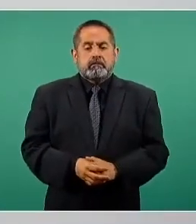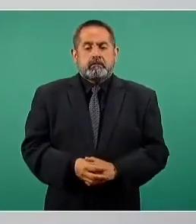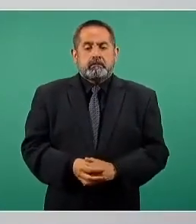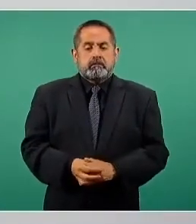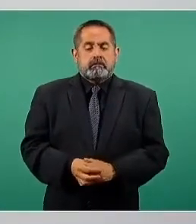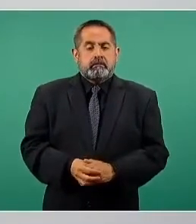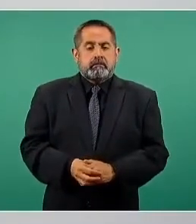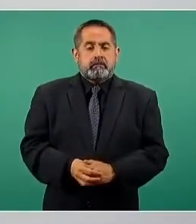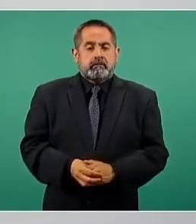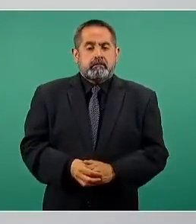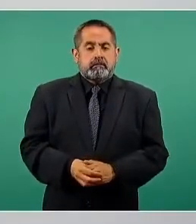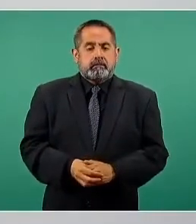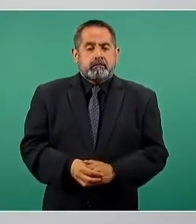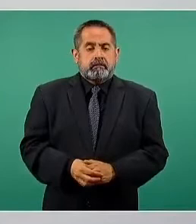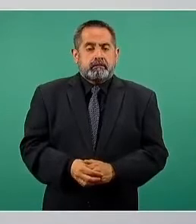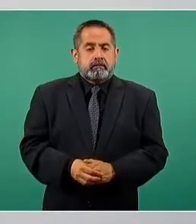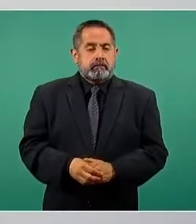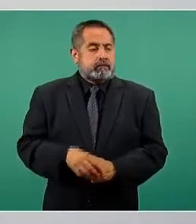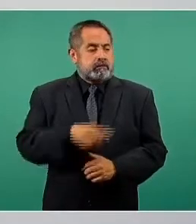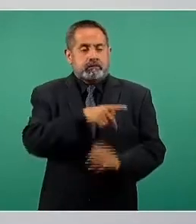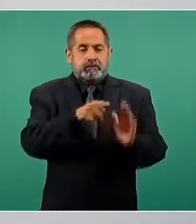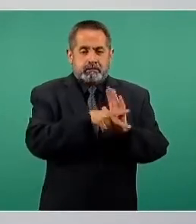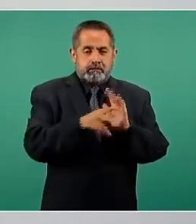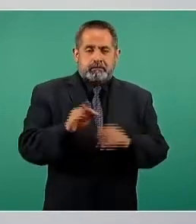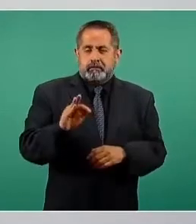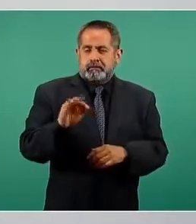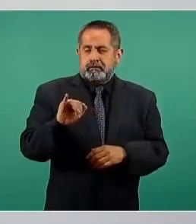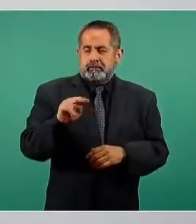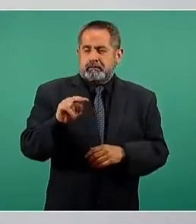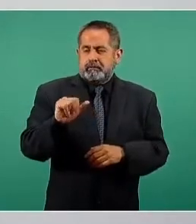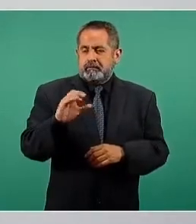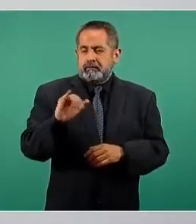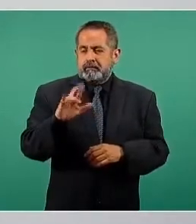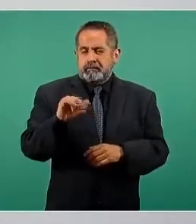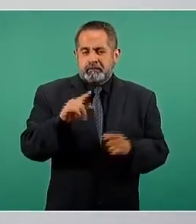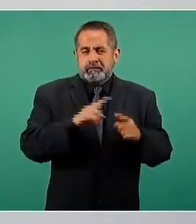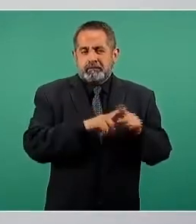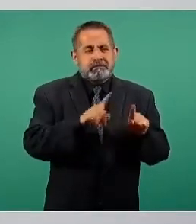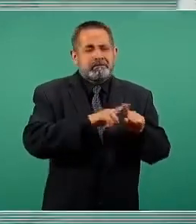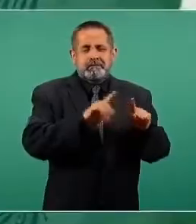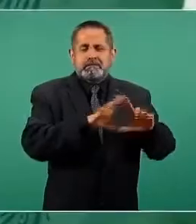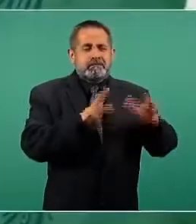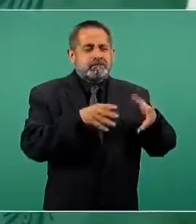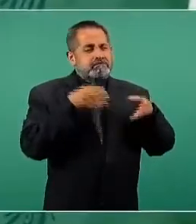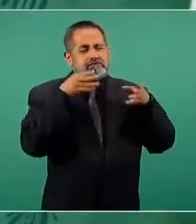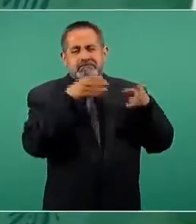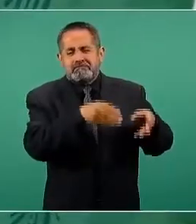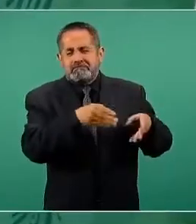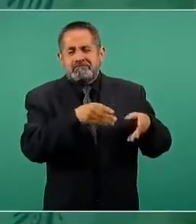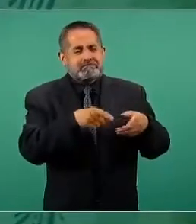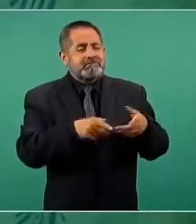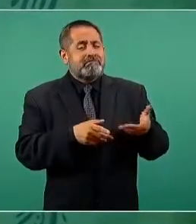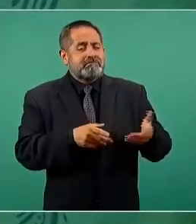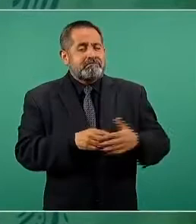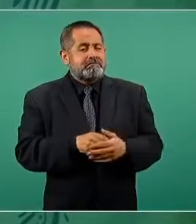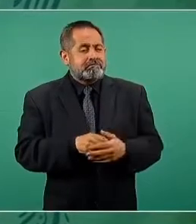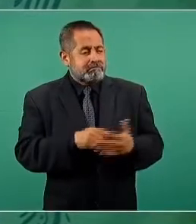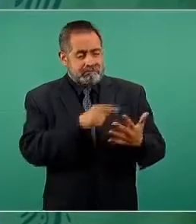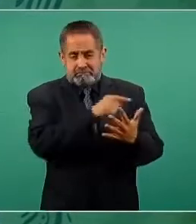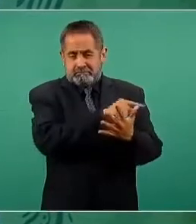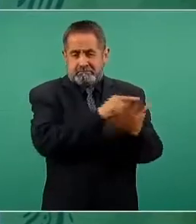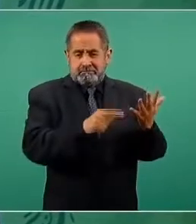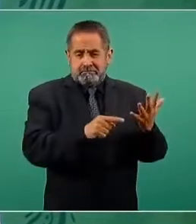El financiero, están dedicados todos a